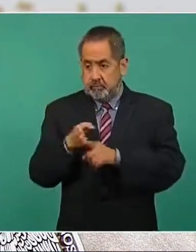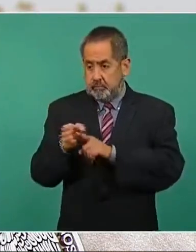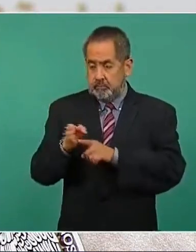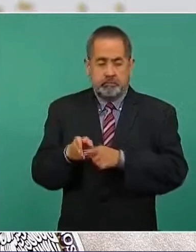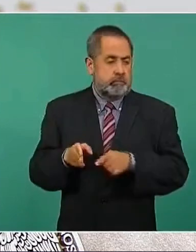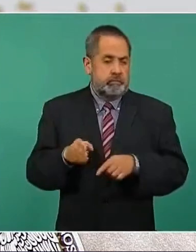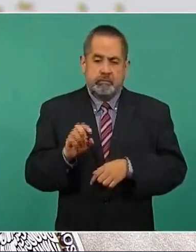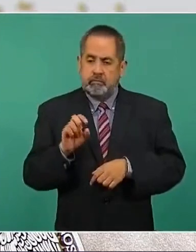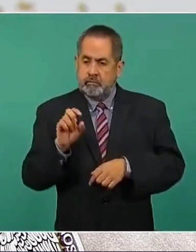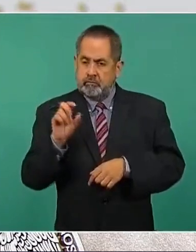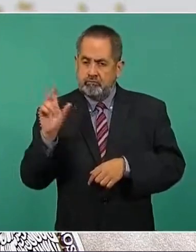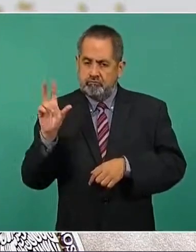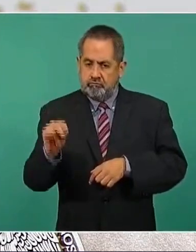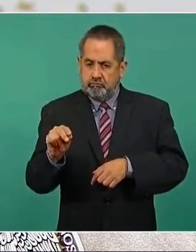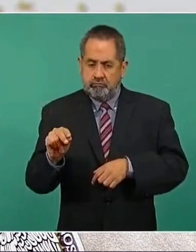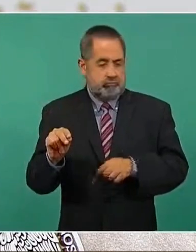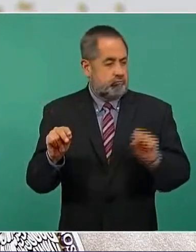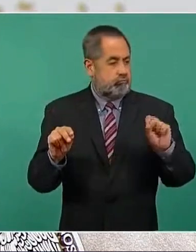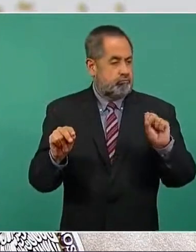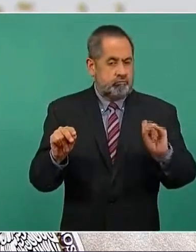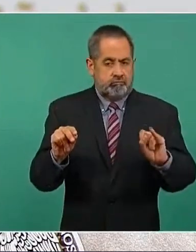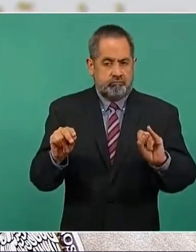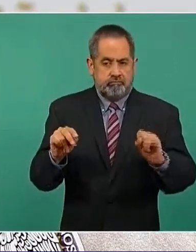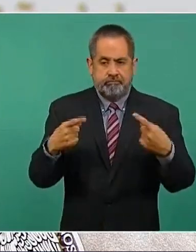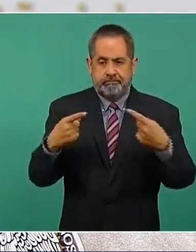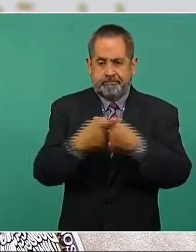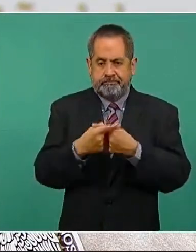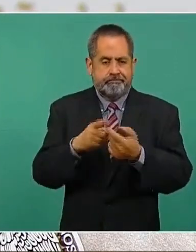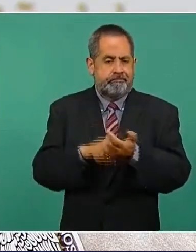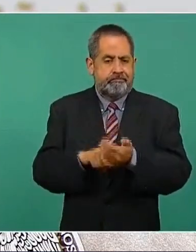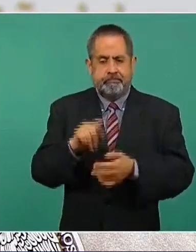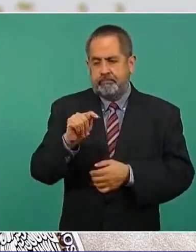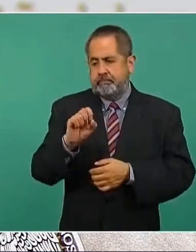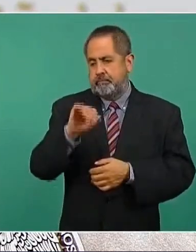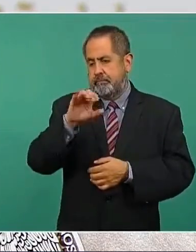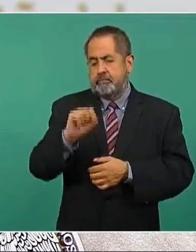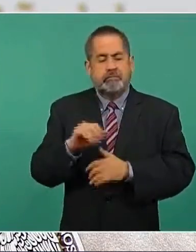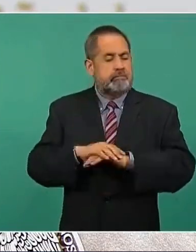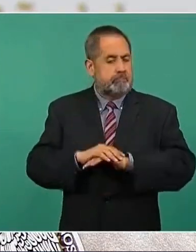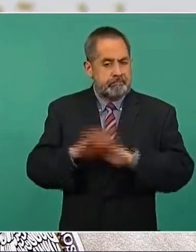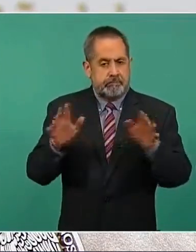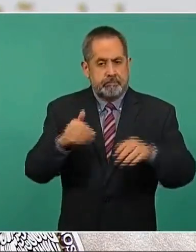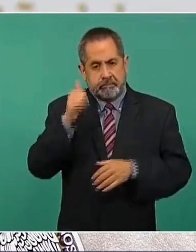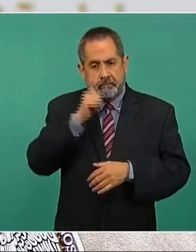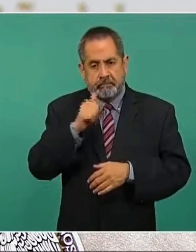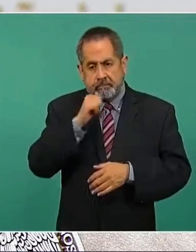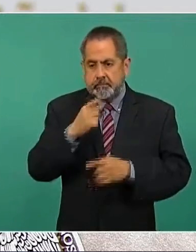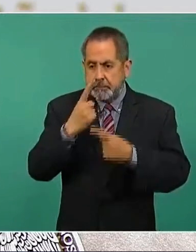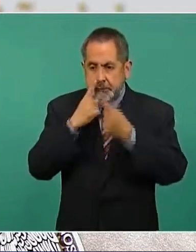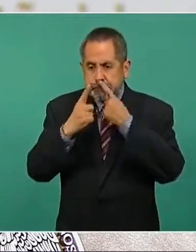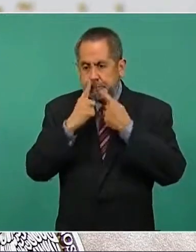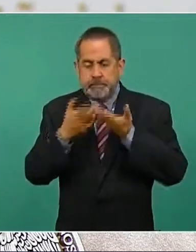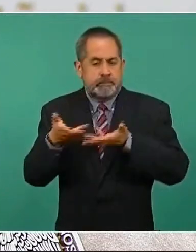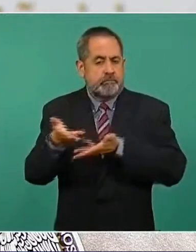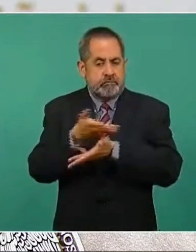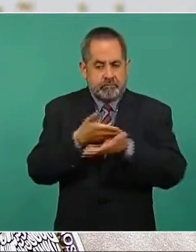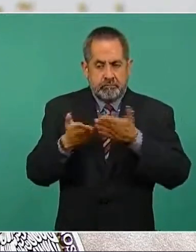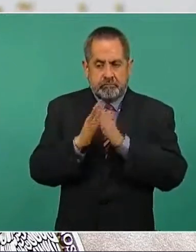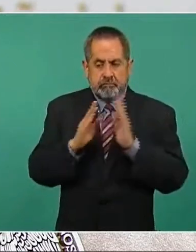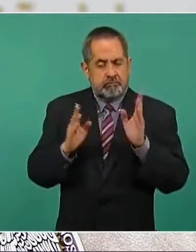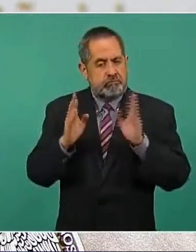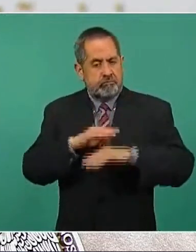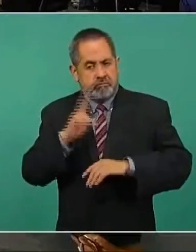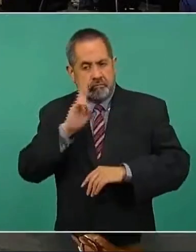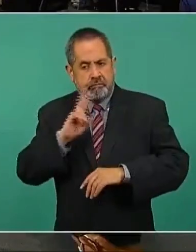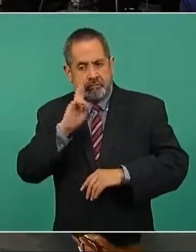contradicción de tesis. Siguiendo el principio fundamental que el presidente indica siempre, el diálogo, estamos buscando